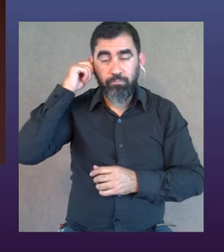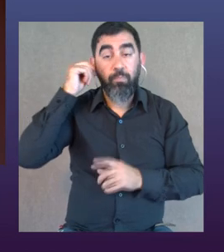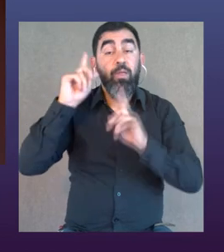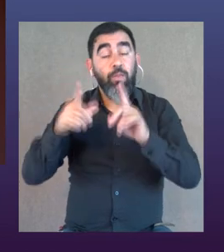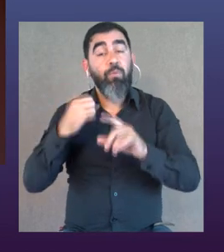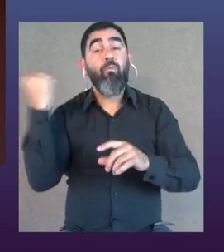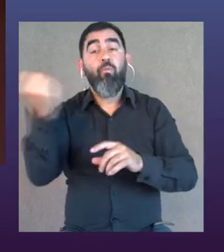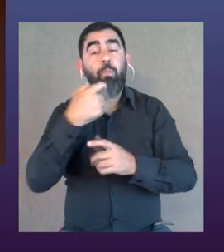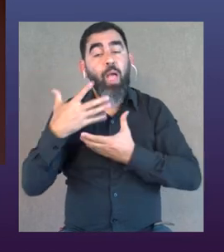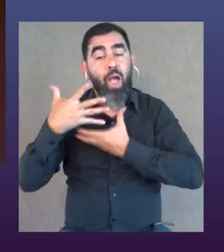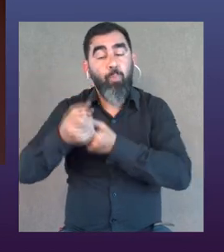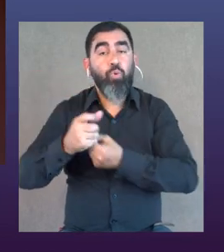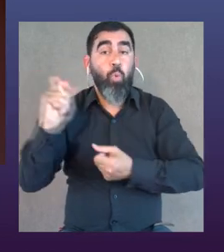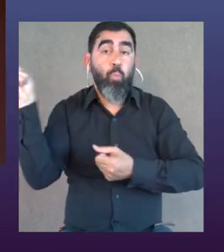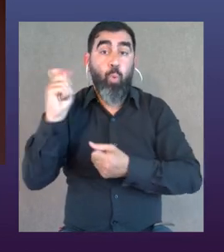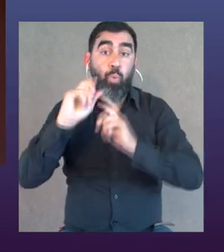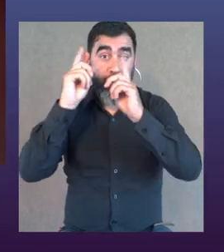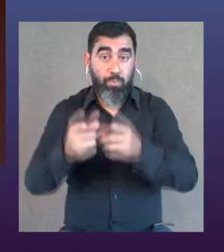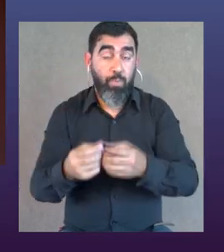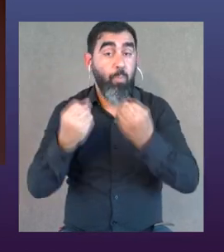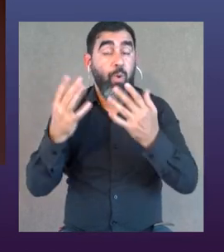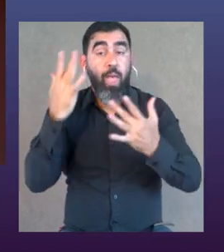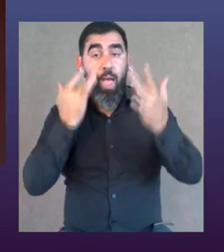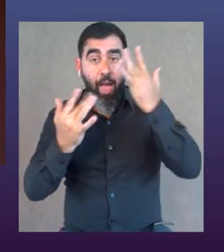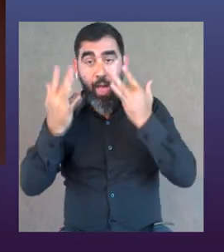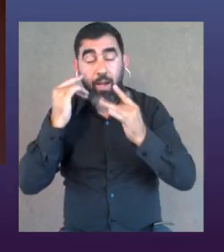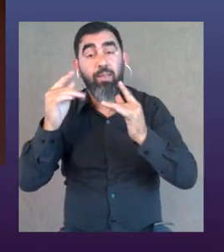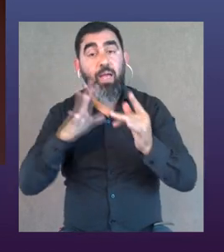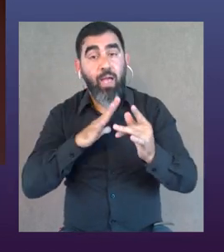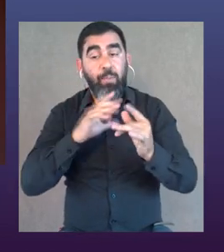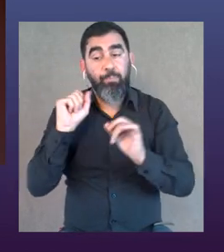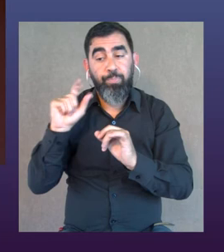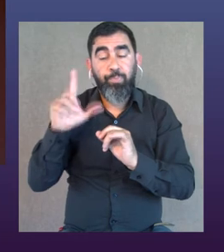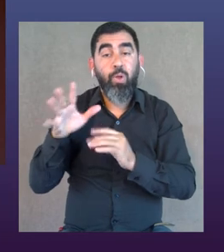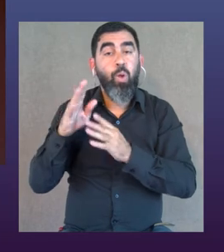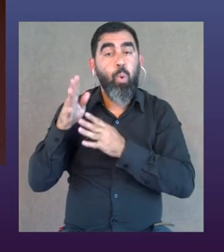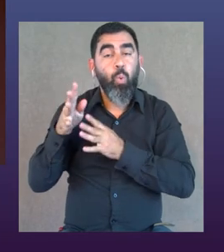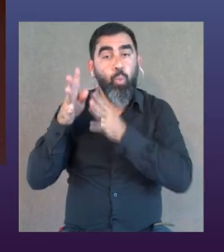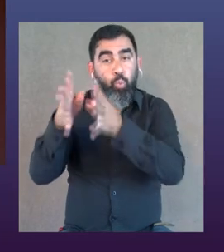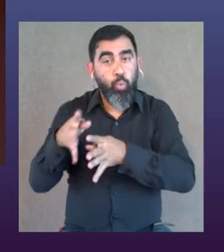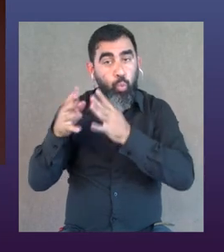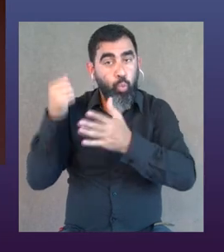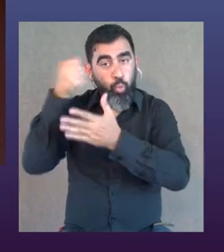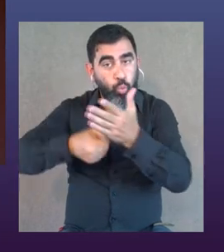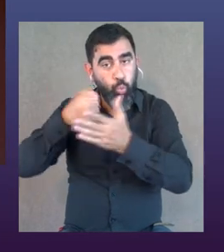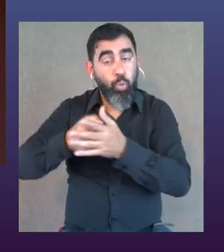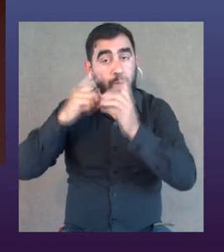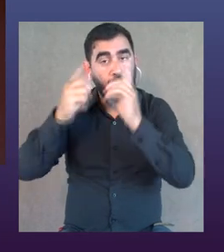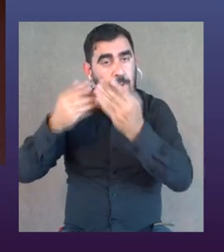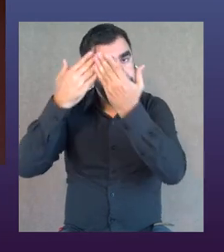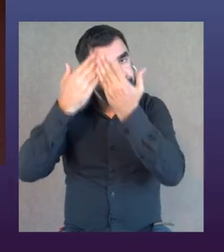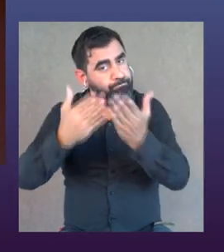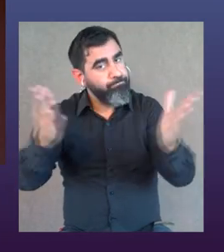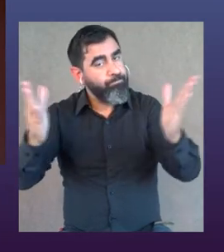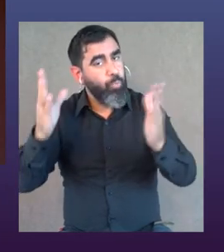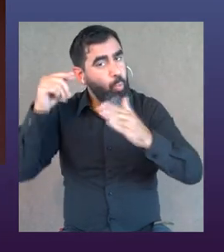Exactamente, pero también son esenciales los apoyos públicos, ¿no? Porque si bien las artes escénicas tienen como sus propias luchas, hay que abrirlos desde un